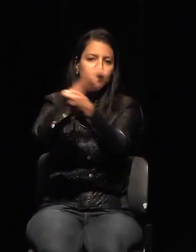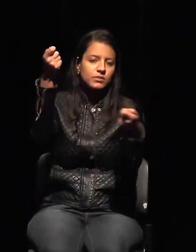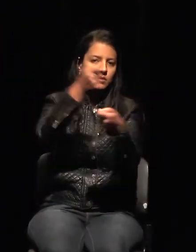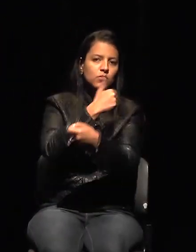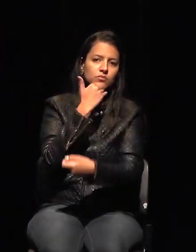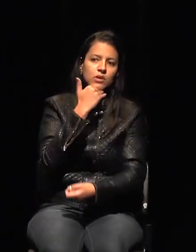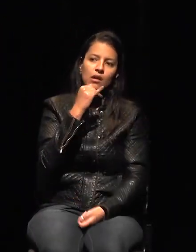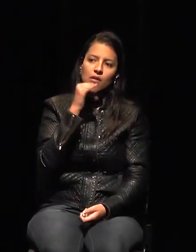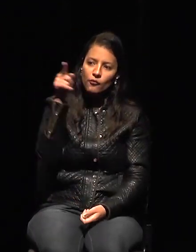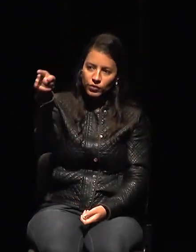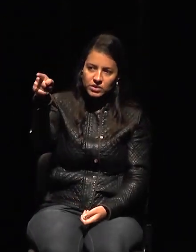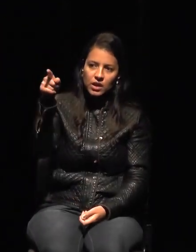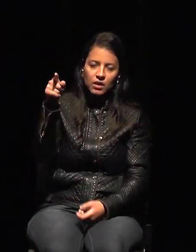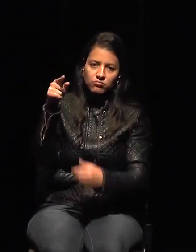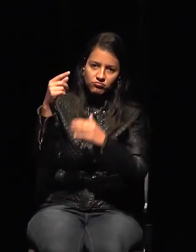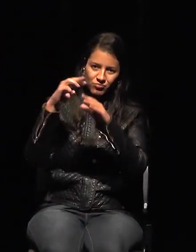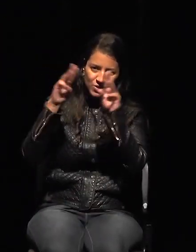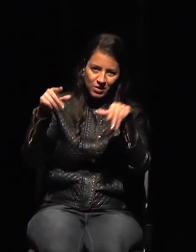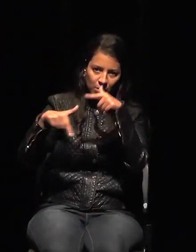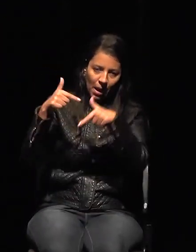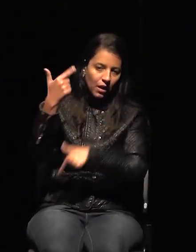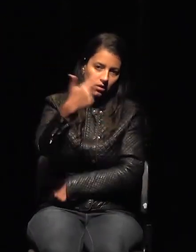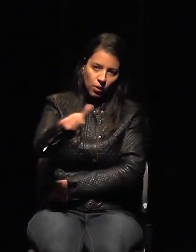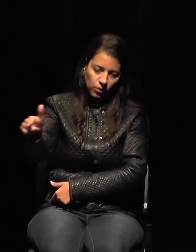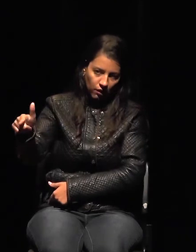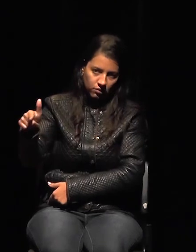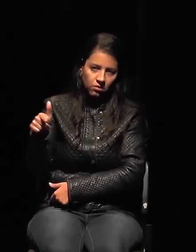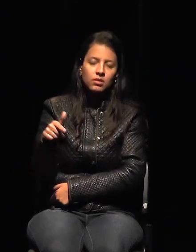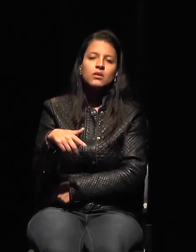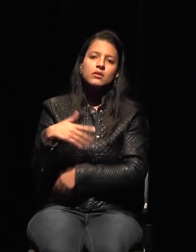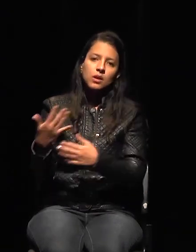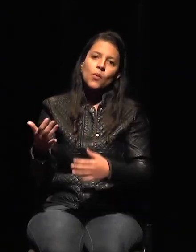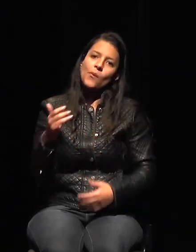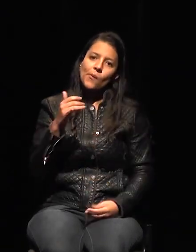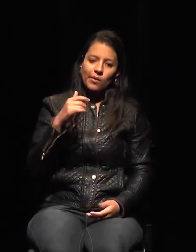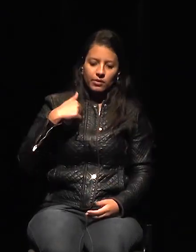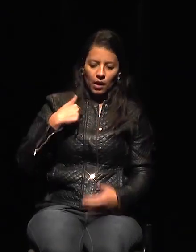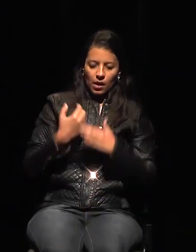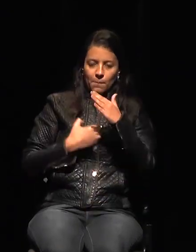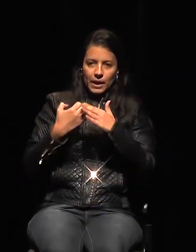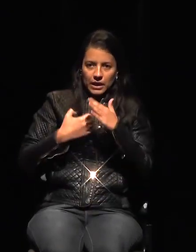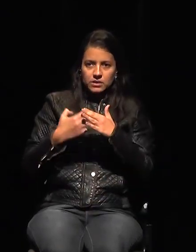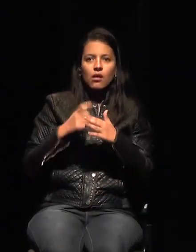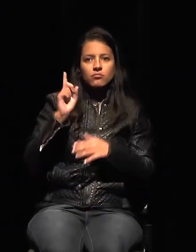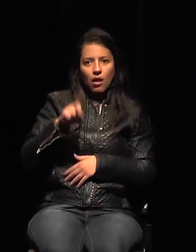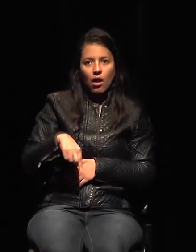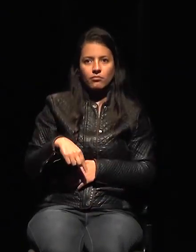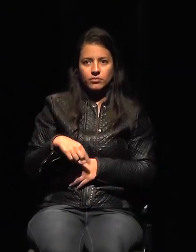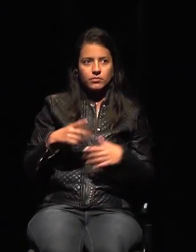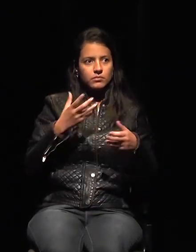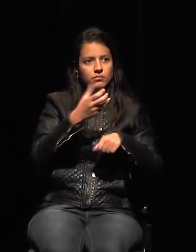en Brasil asume el papel de exportador y por lo tanto tiene que tener el radar.